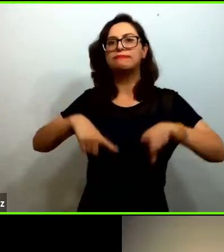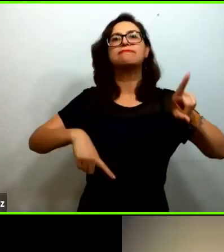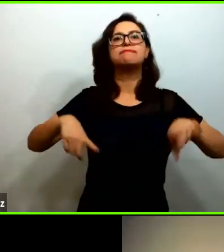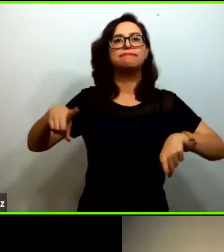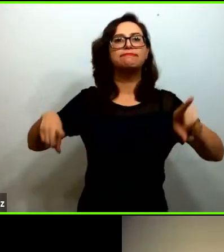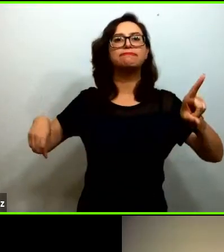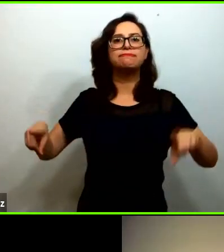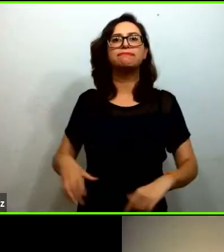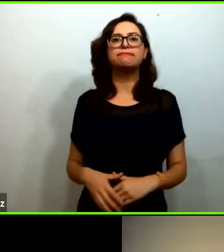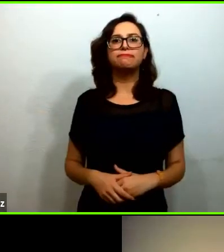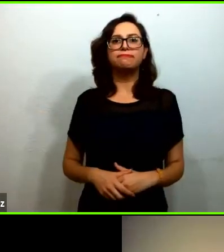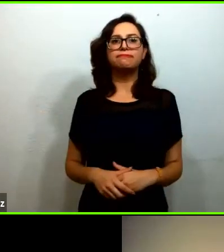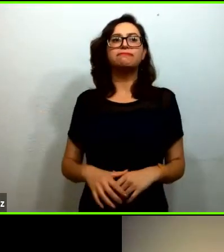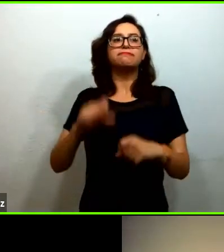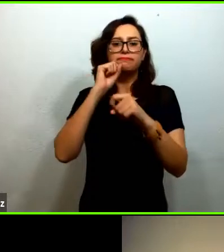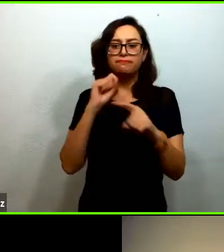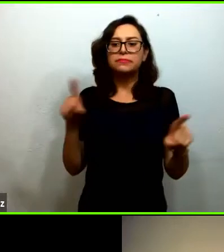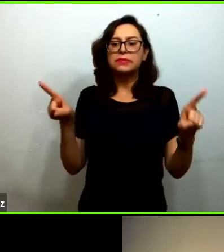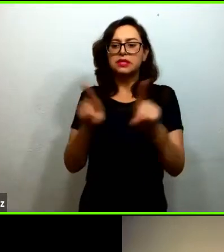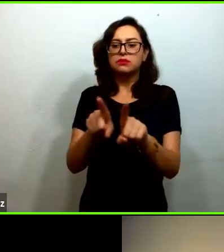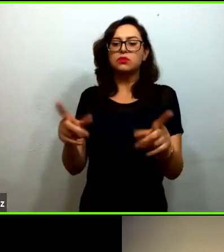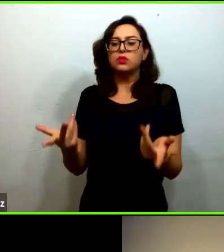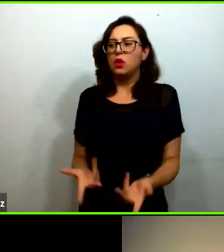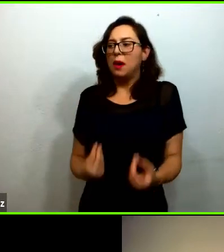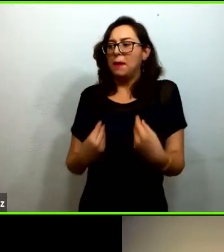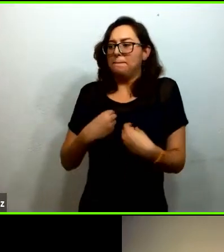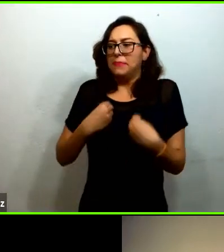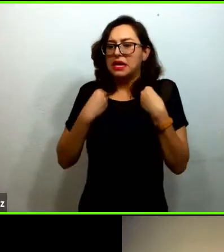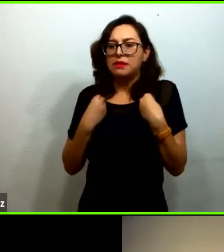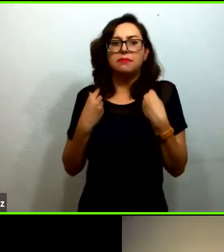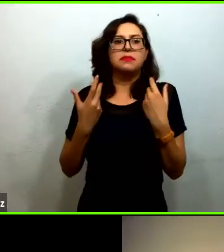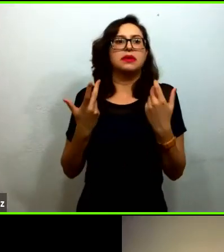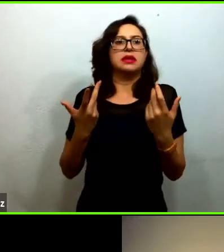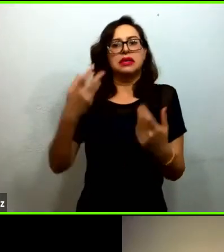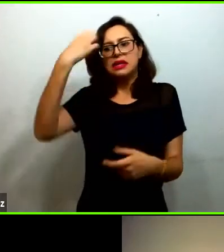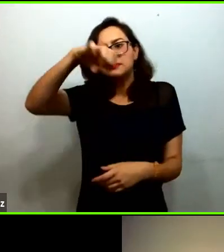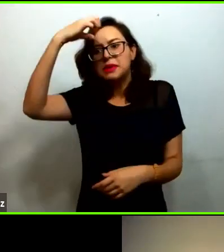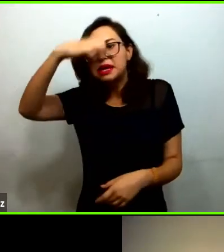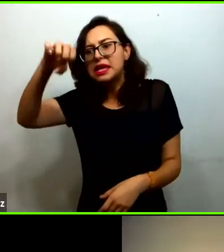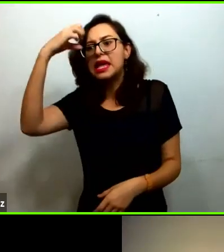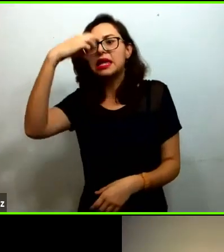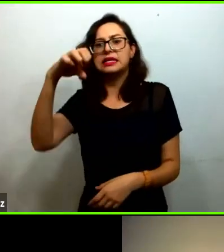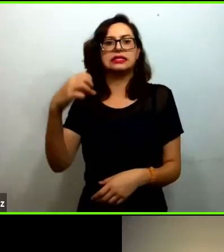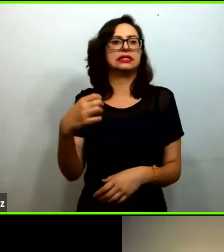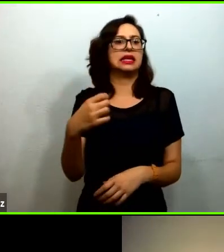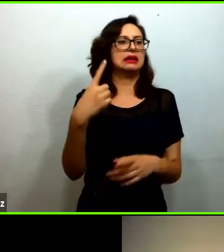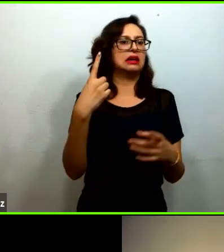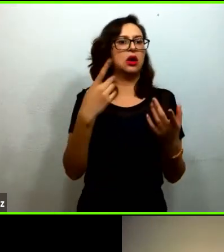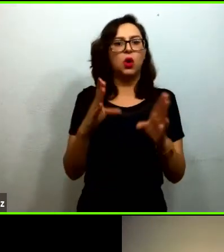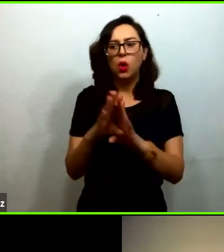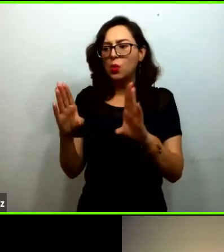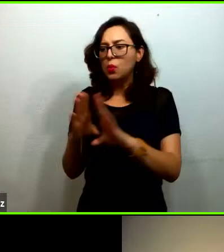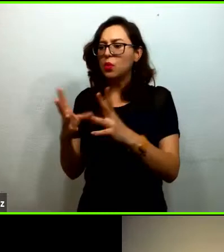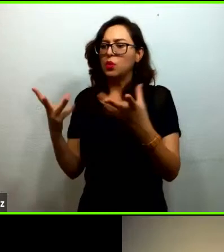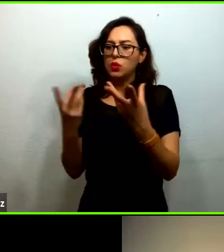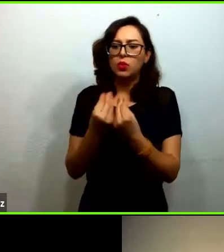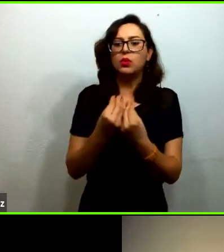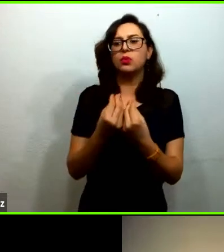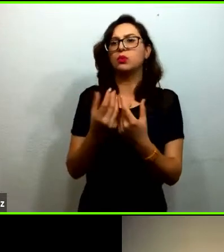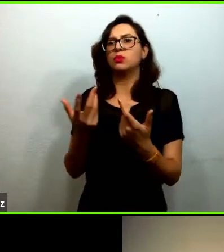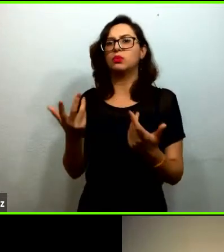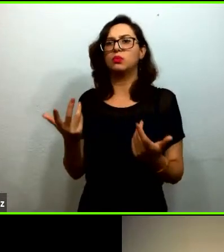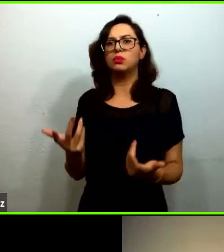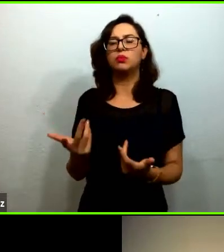las vivencias que compartiste de los protagonistas sobre la solidaridad la motivación y algunas